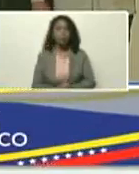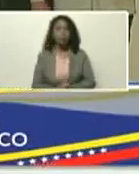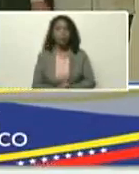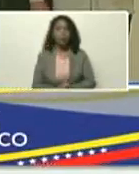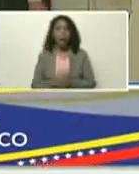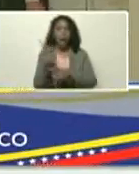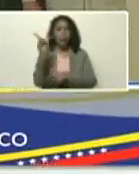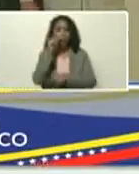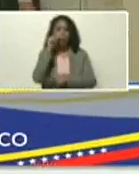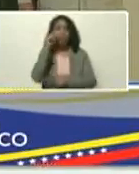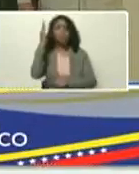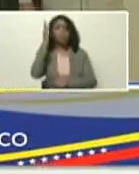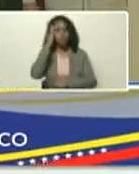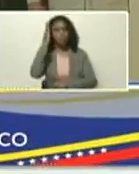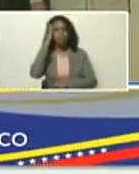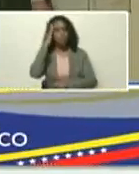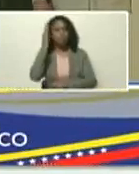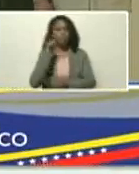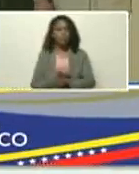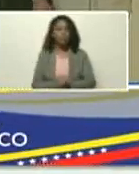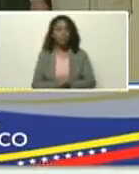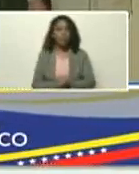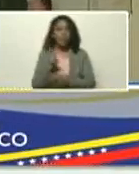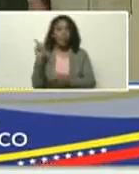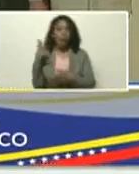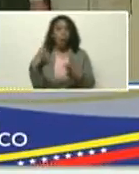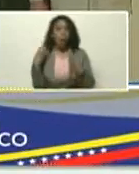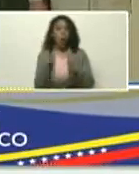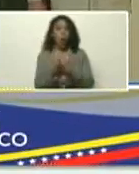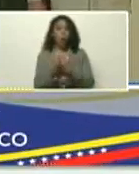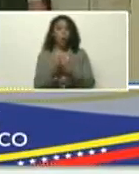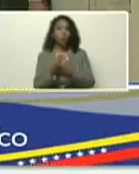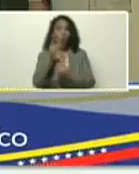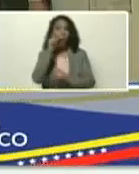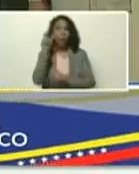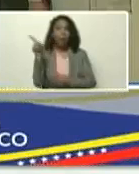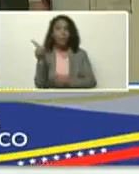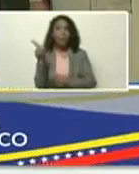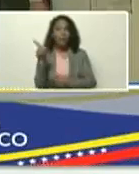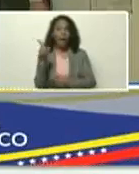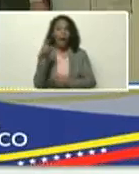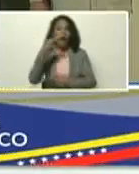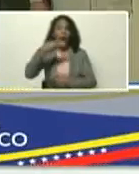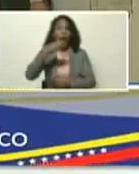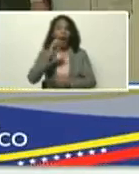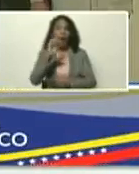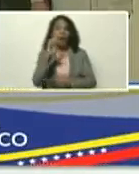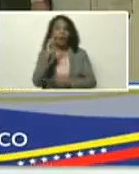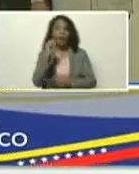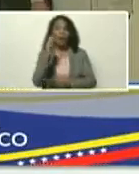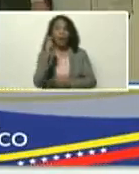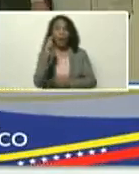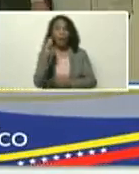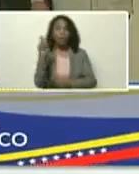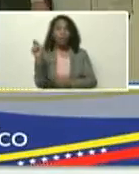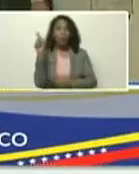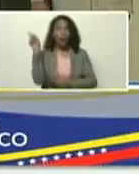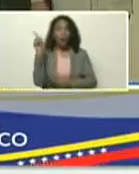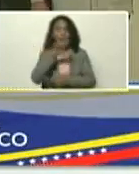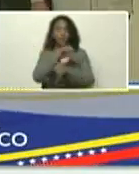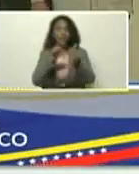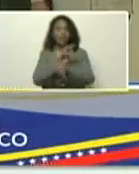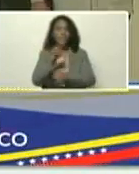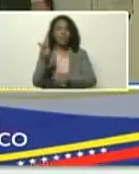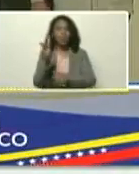ese hombre, sí sabe, y está, acompañado, de Hernán Toro, viceministro, de gestión, de ambiente, no sé, si